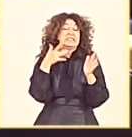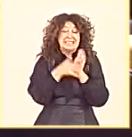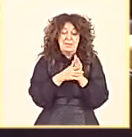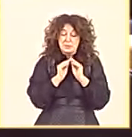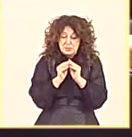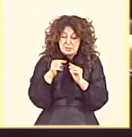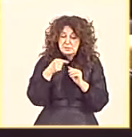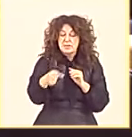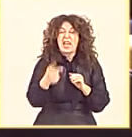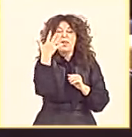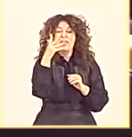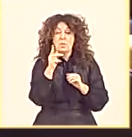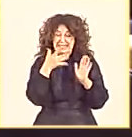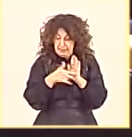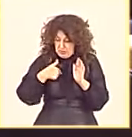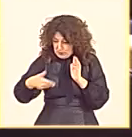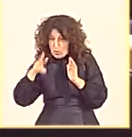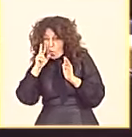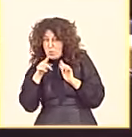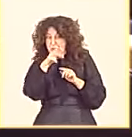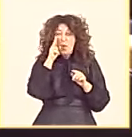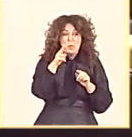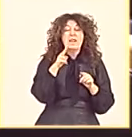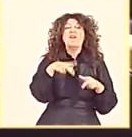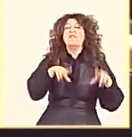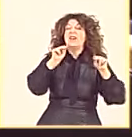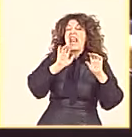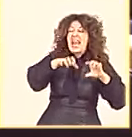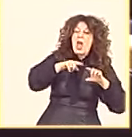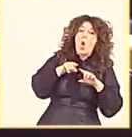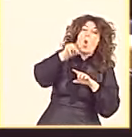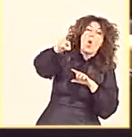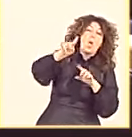kilómetros. Lo mismo, nos jubilamos usted y yo y no somos capaces de ir a la autovía de León a Valladolid.